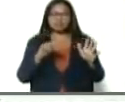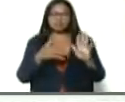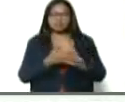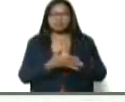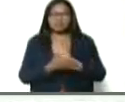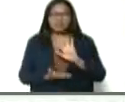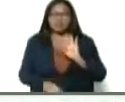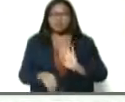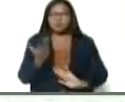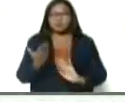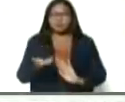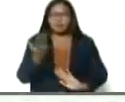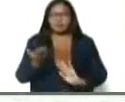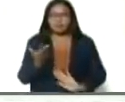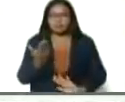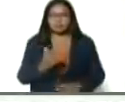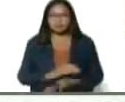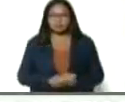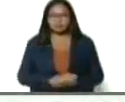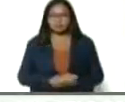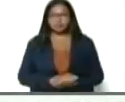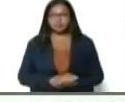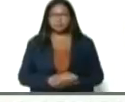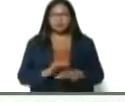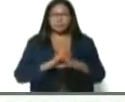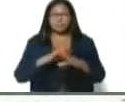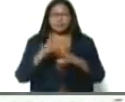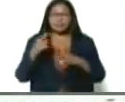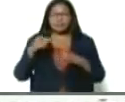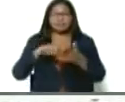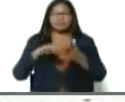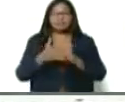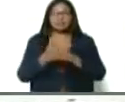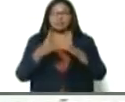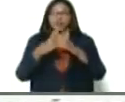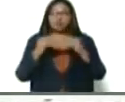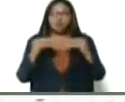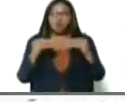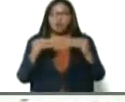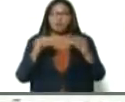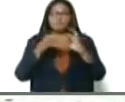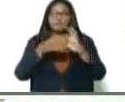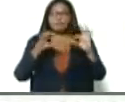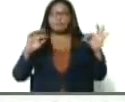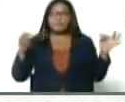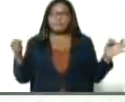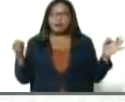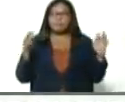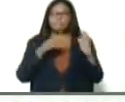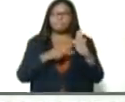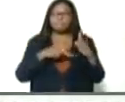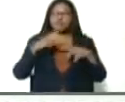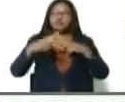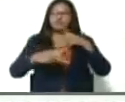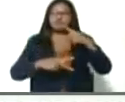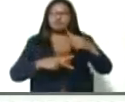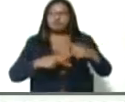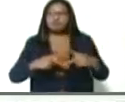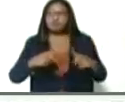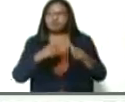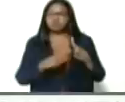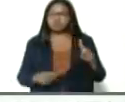vital, tiene que ver con toda la cadena de producción, de procesamiento,